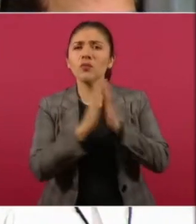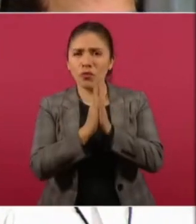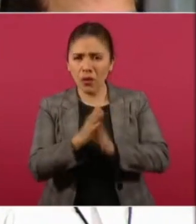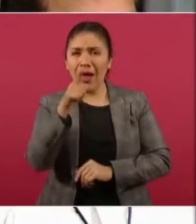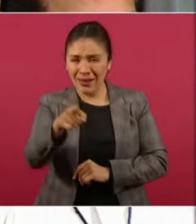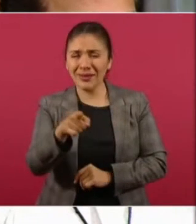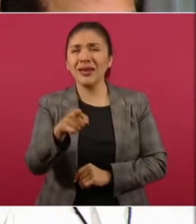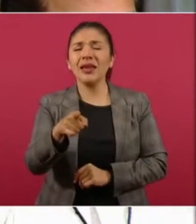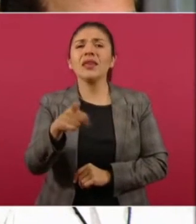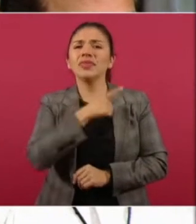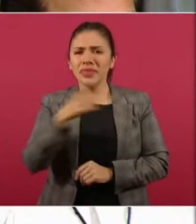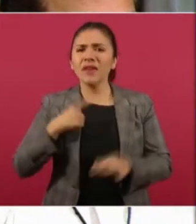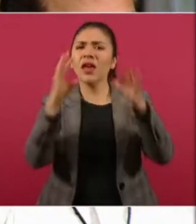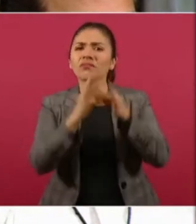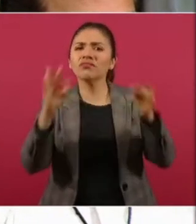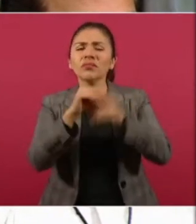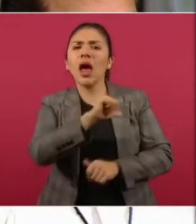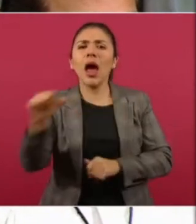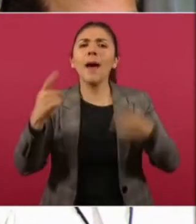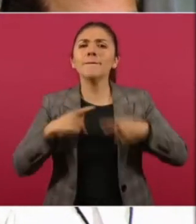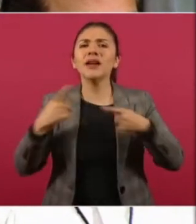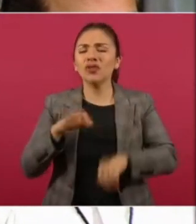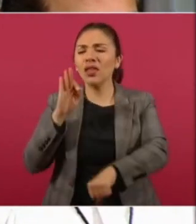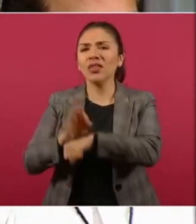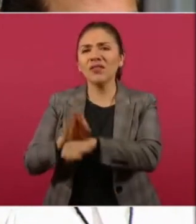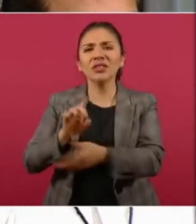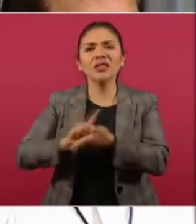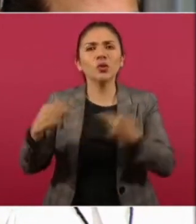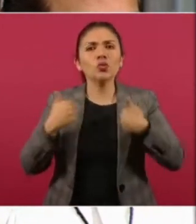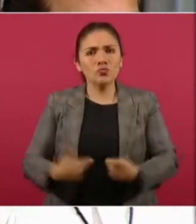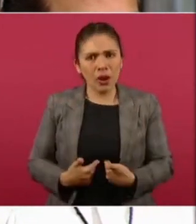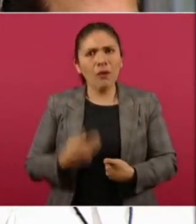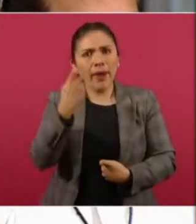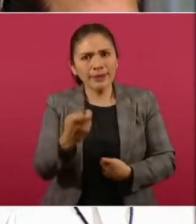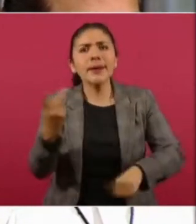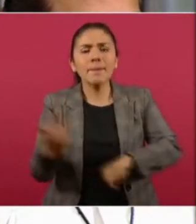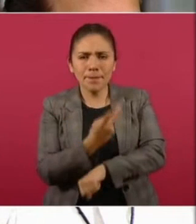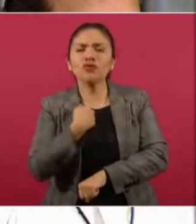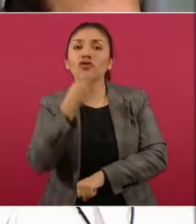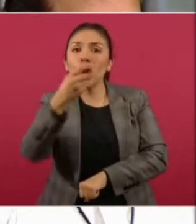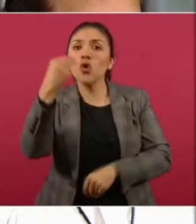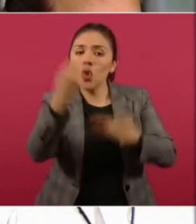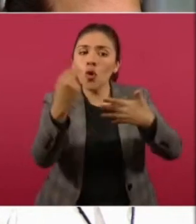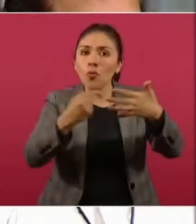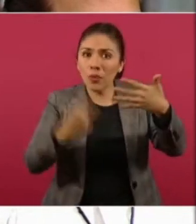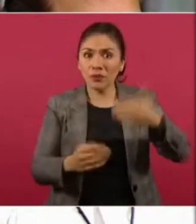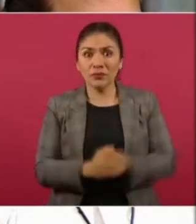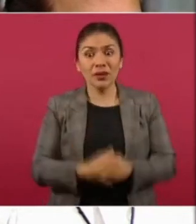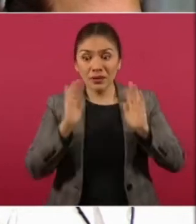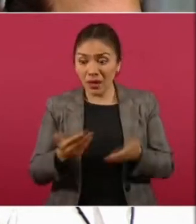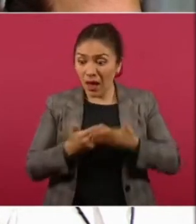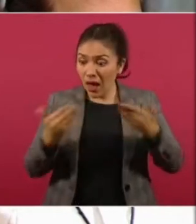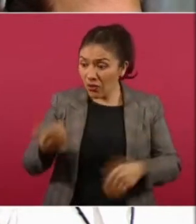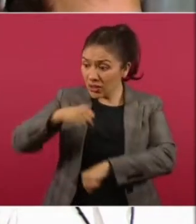impunidad cero tratar las muertes de defensores de derechos humanos. Le leí algunos nombres. Bueno, esta semana ya se